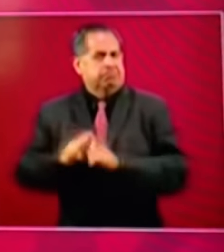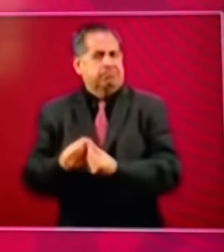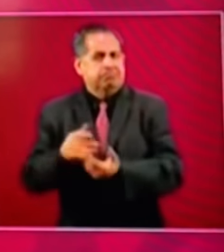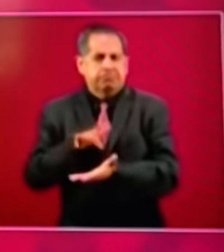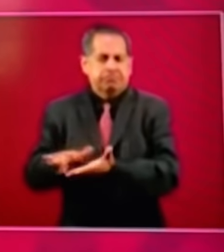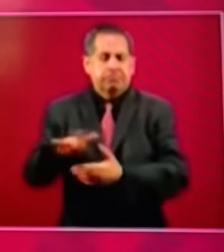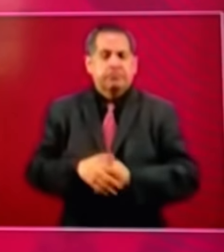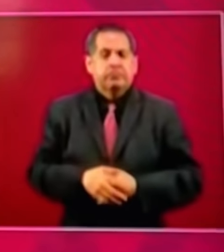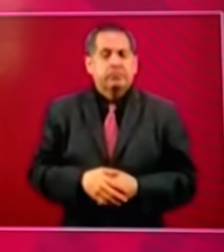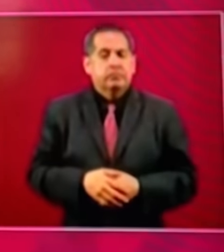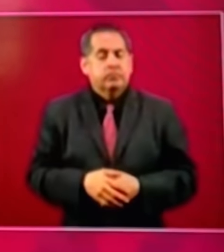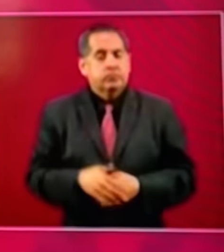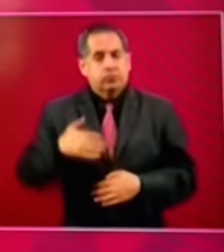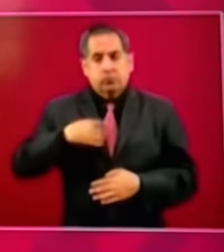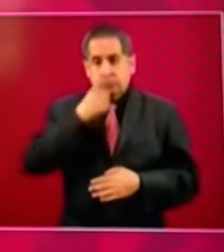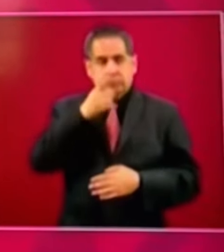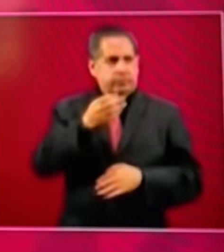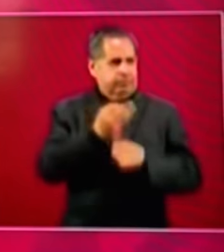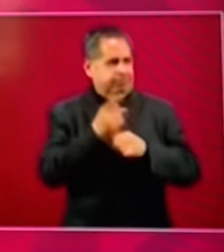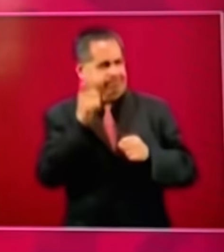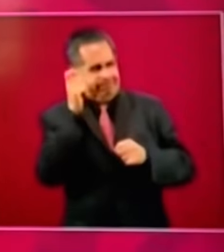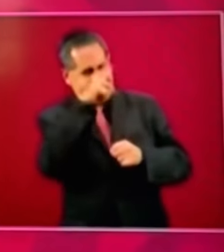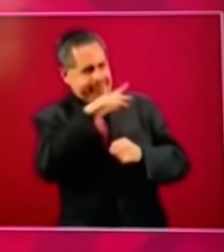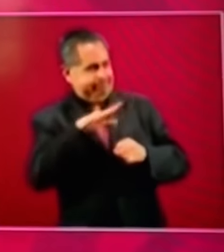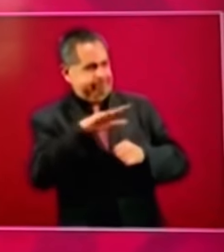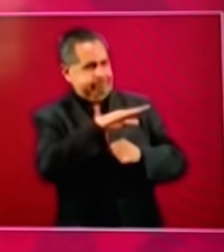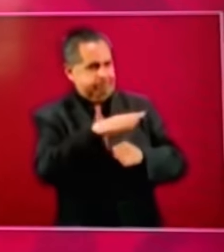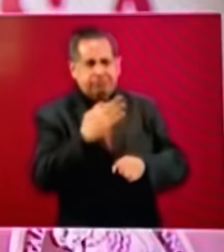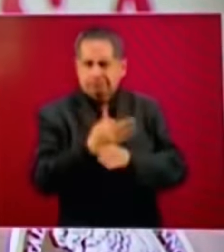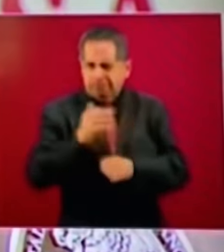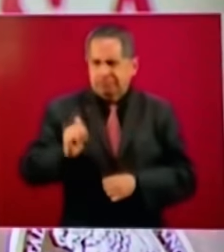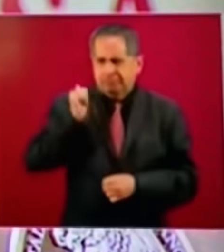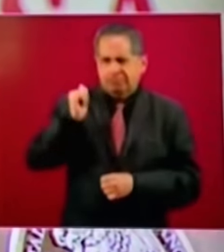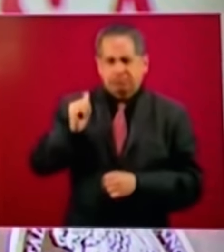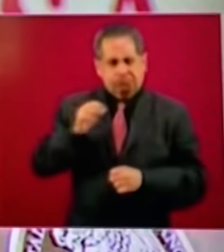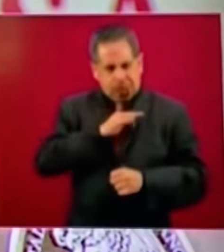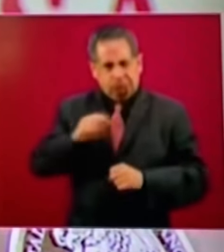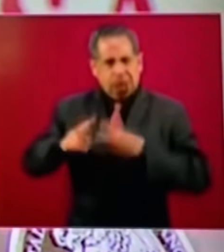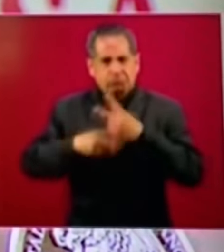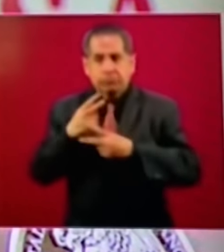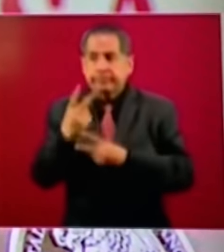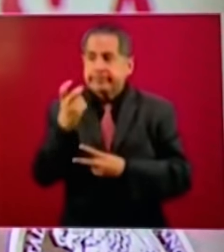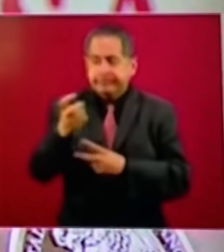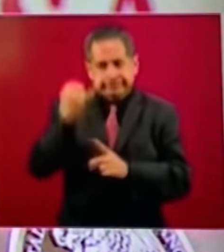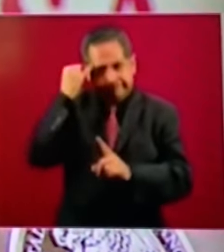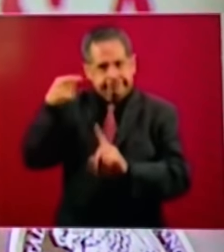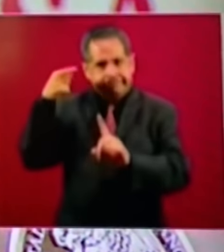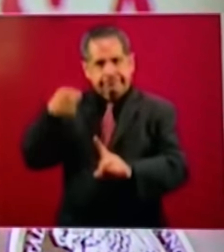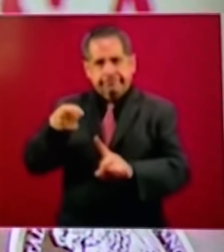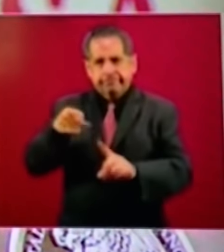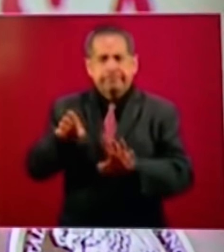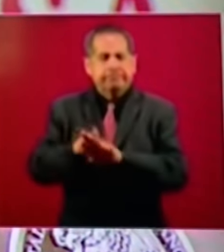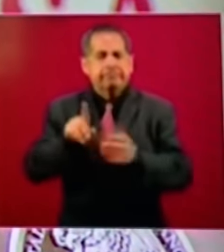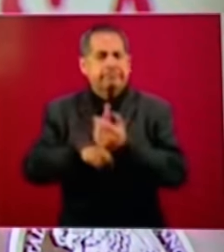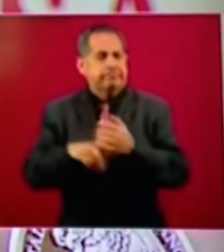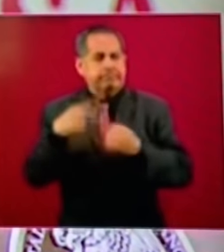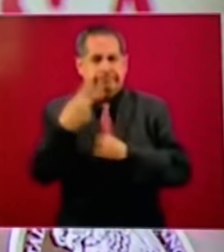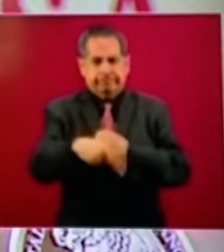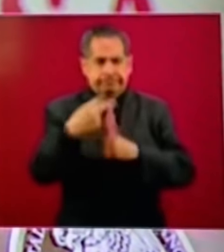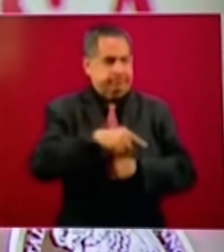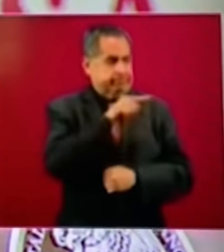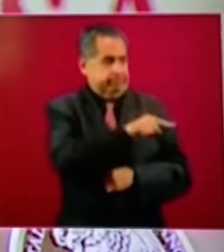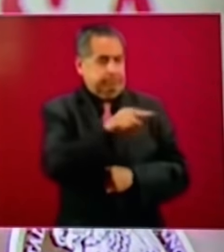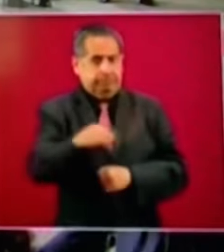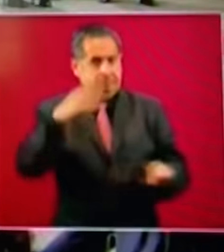decía al principio que los tiempos difíciles son también tiempos de oportunidad en este sentido las principales televisoras